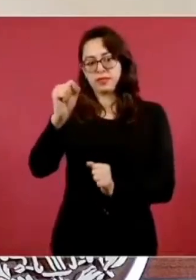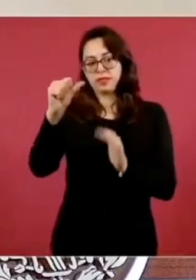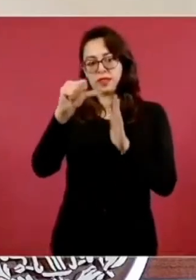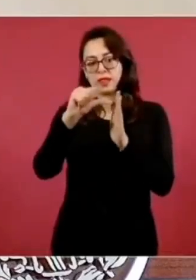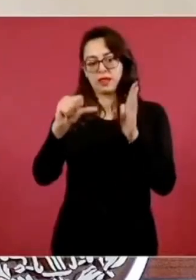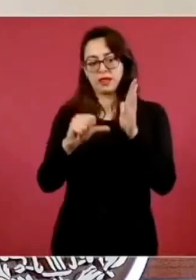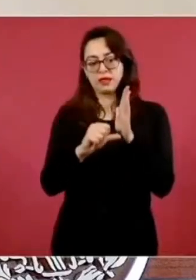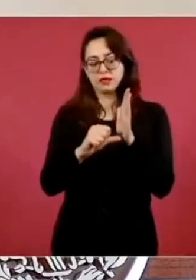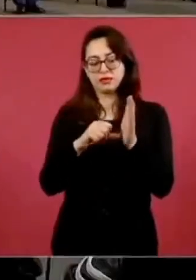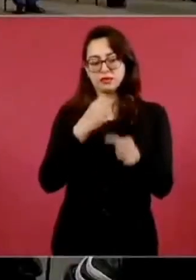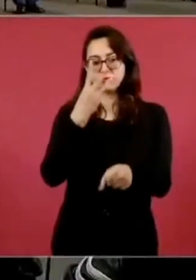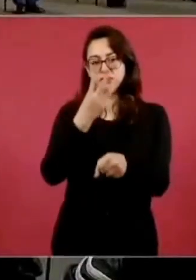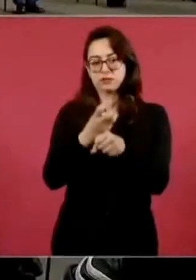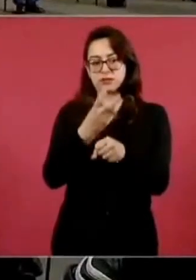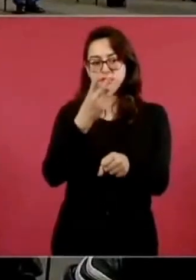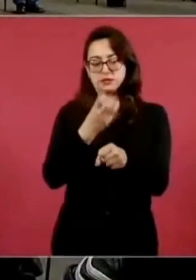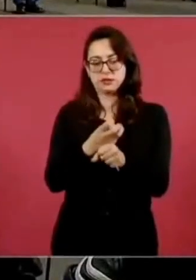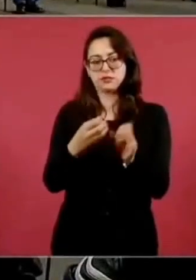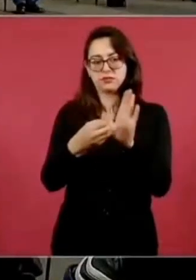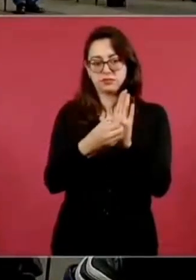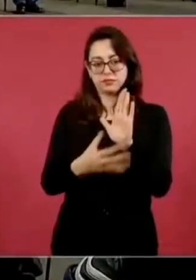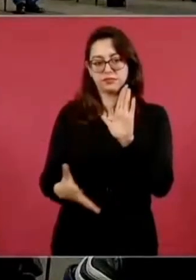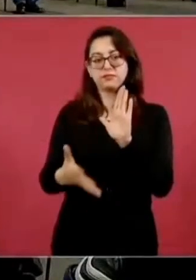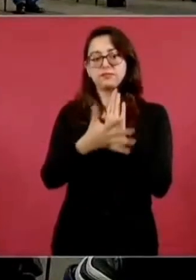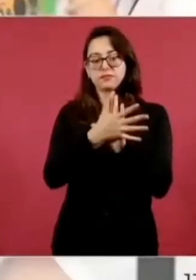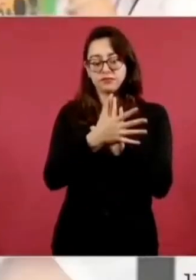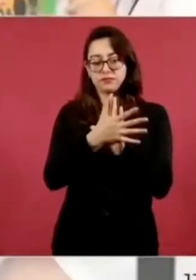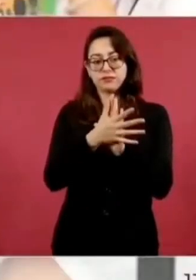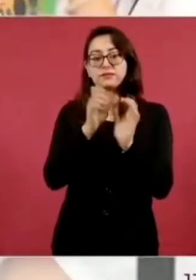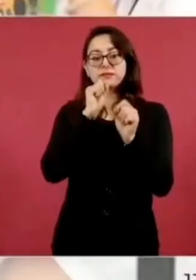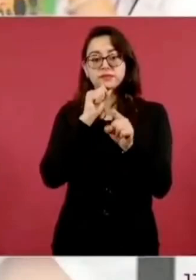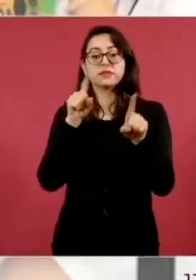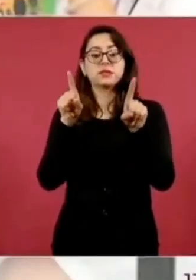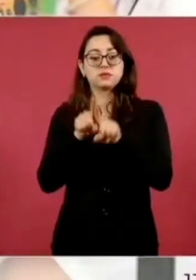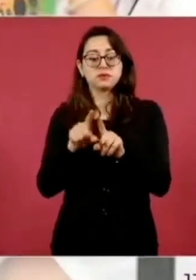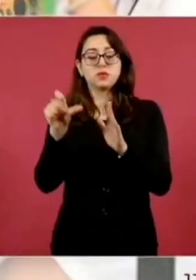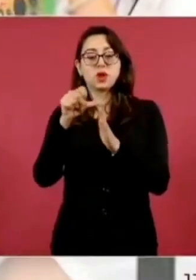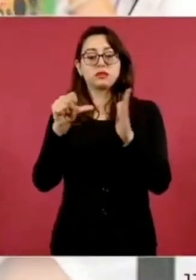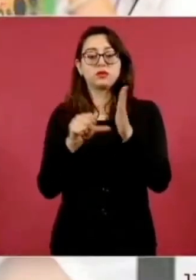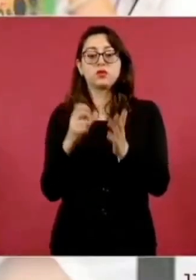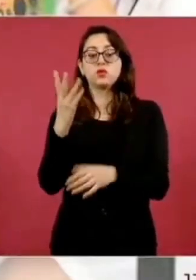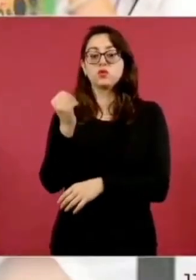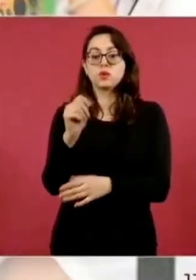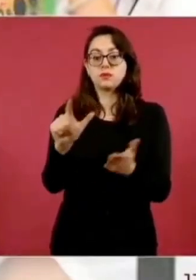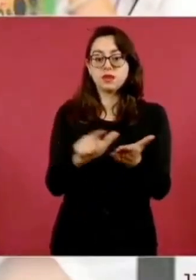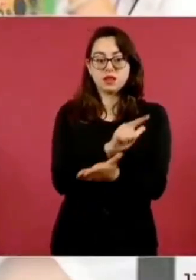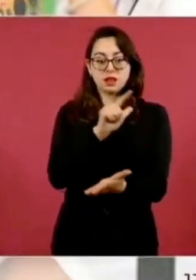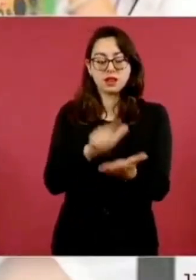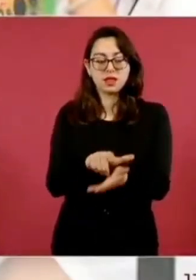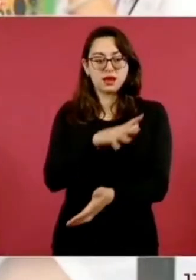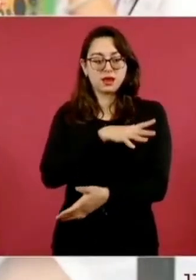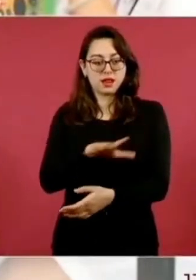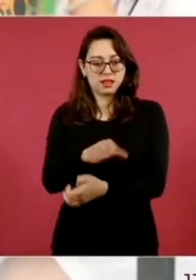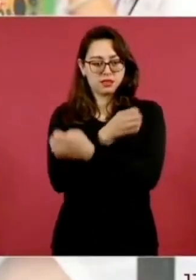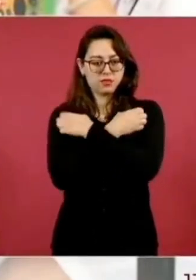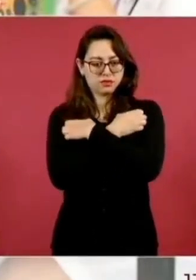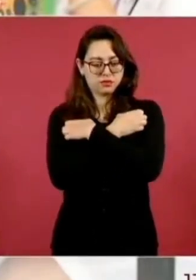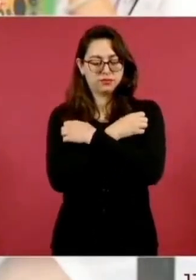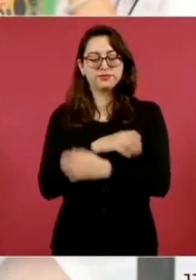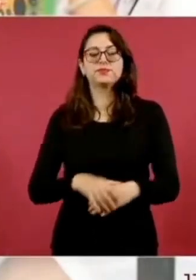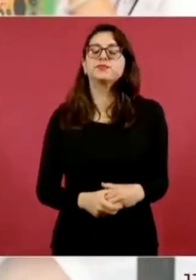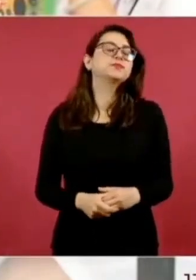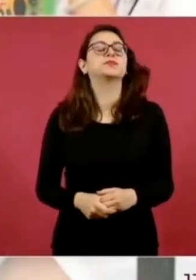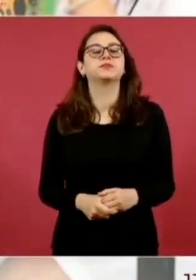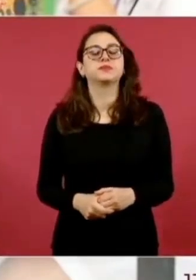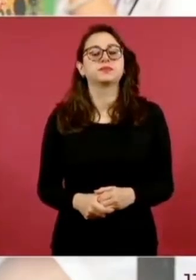3º constitucional, perdón, y en el artículo 9 de la Ley General de Educación. Los libros de